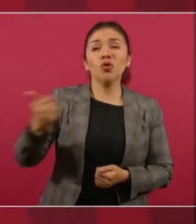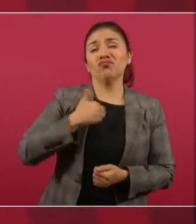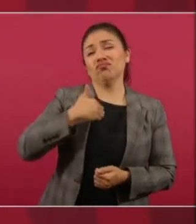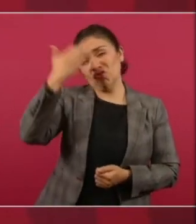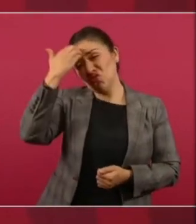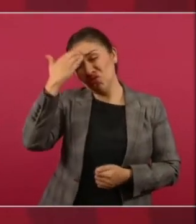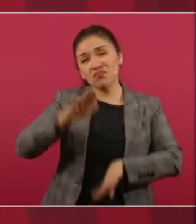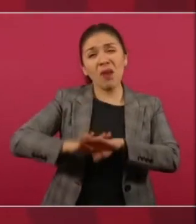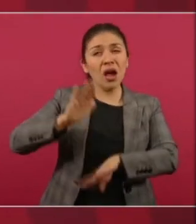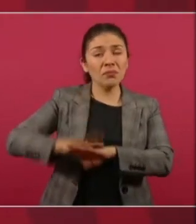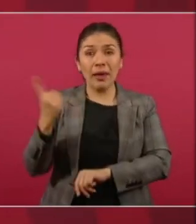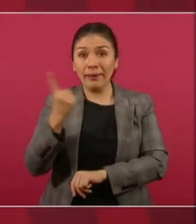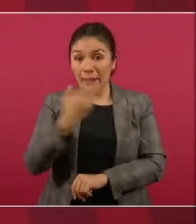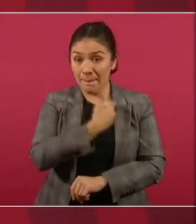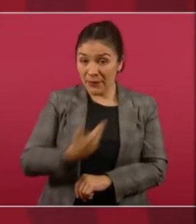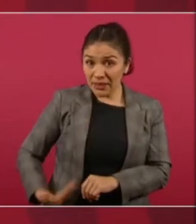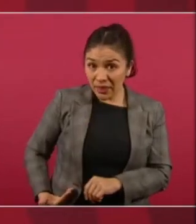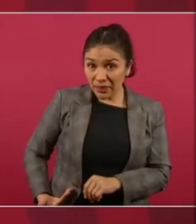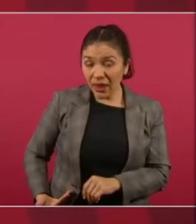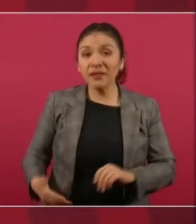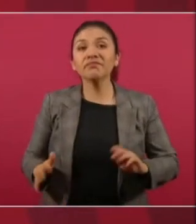que el presidente de México.